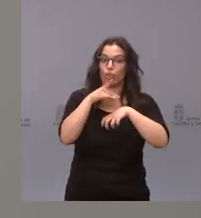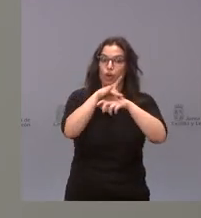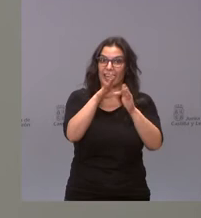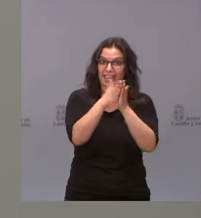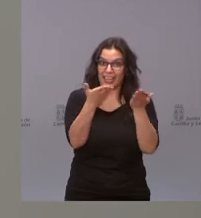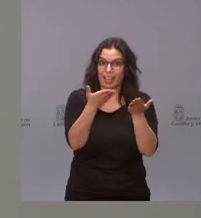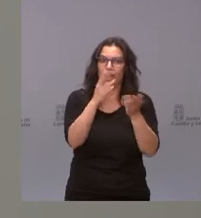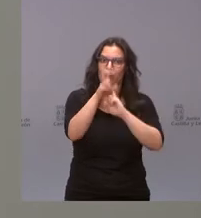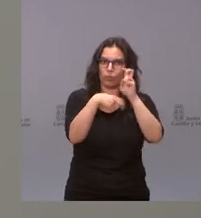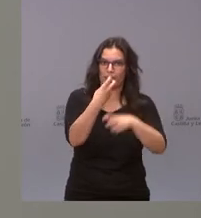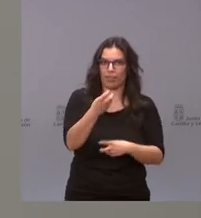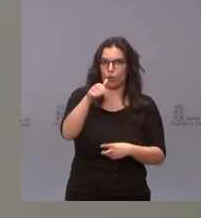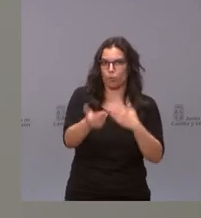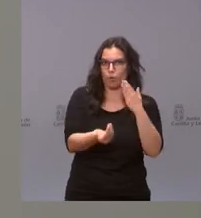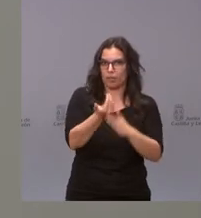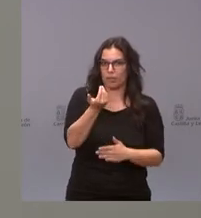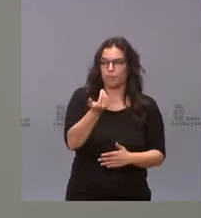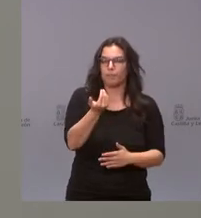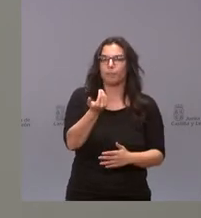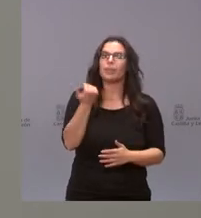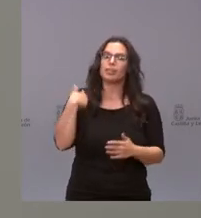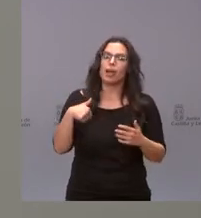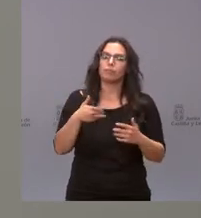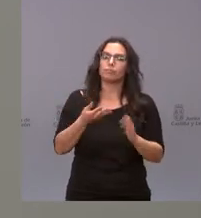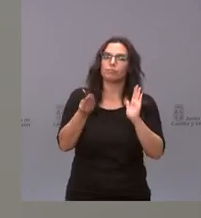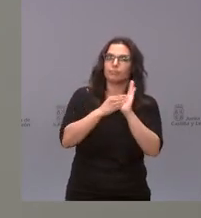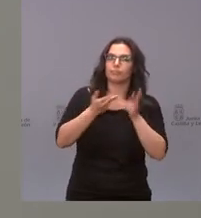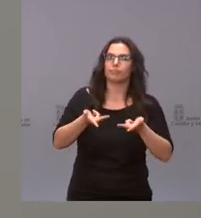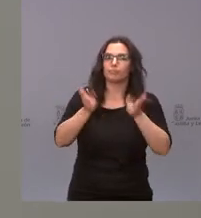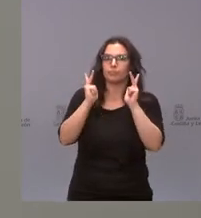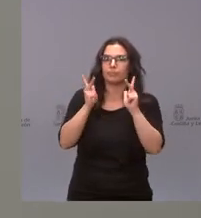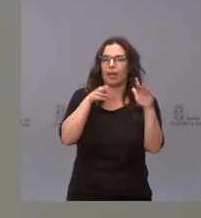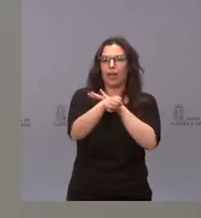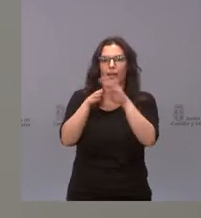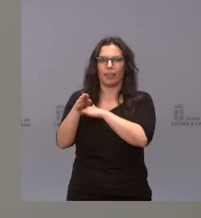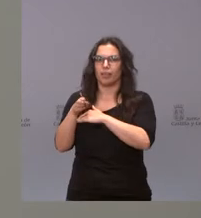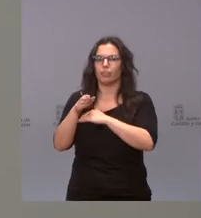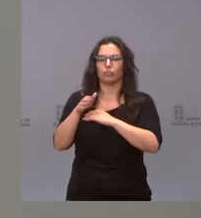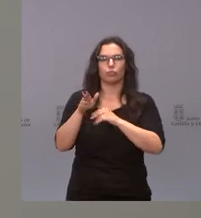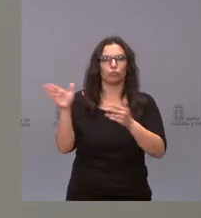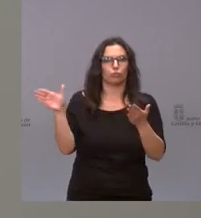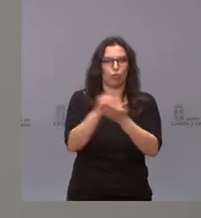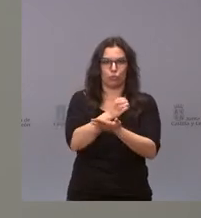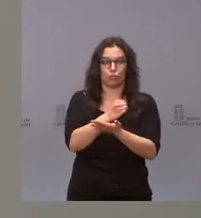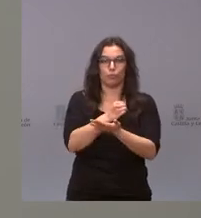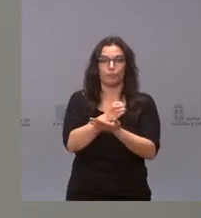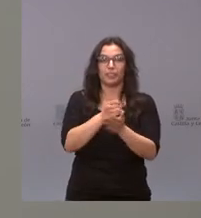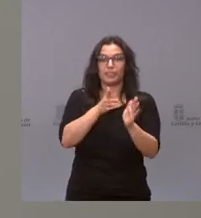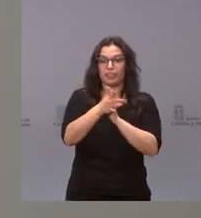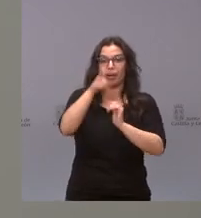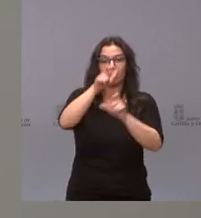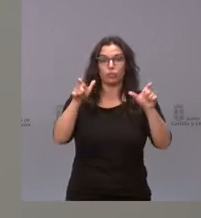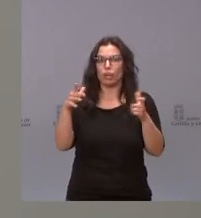en la que se permiten ya todos los tipos de acceso, que se pueda atender a todas las